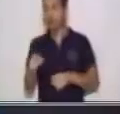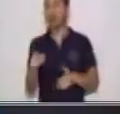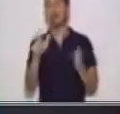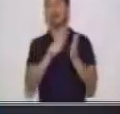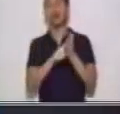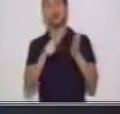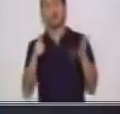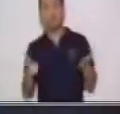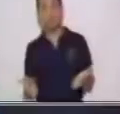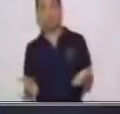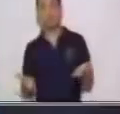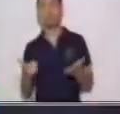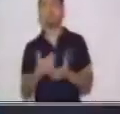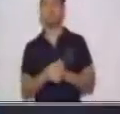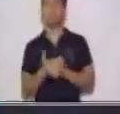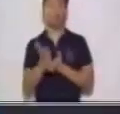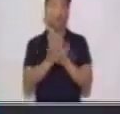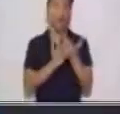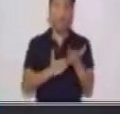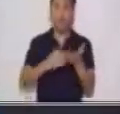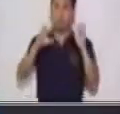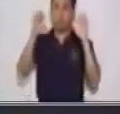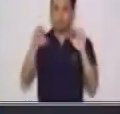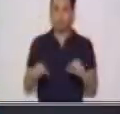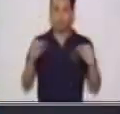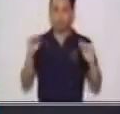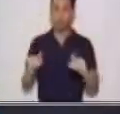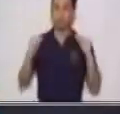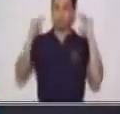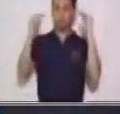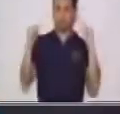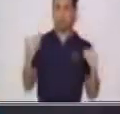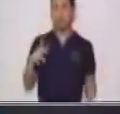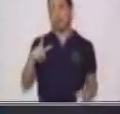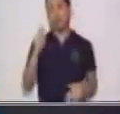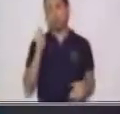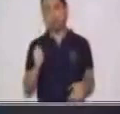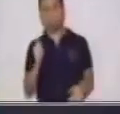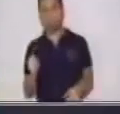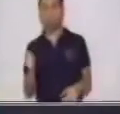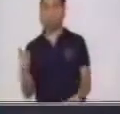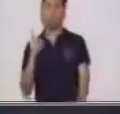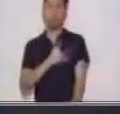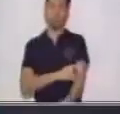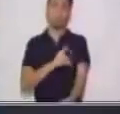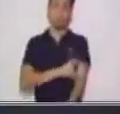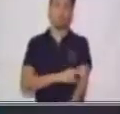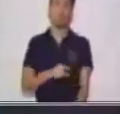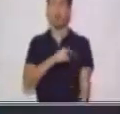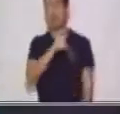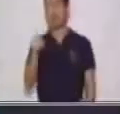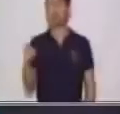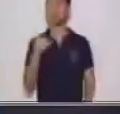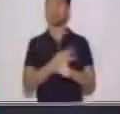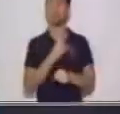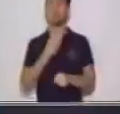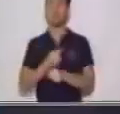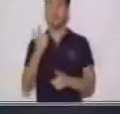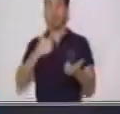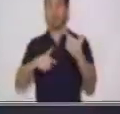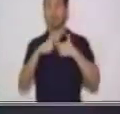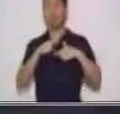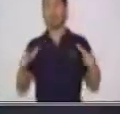en algunas personas profesionales como abogados, doctores. Ellos utilizan un lenguaje